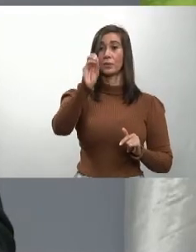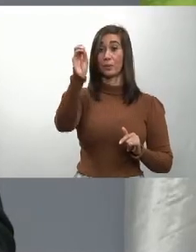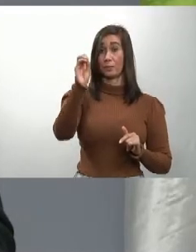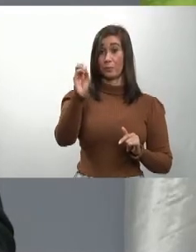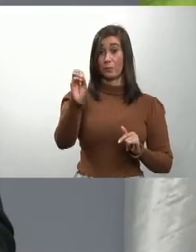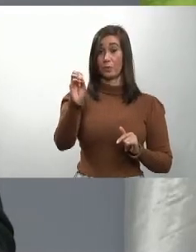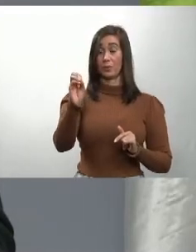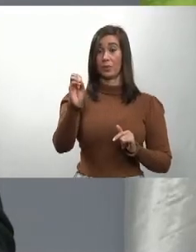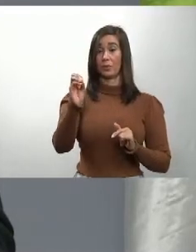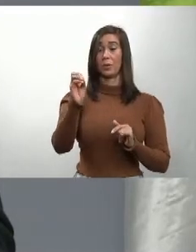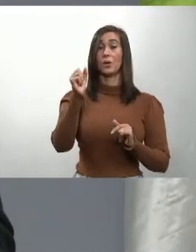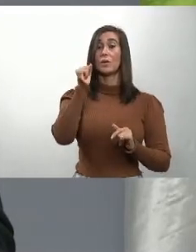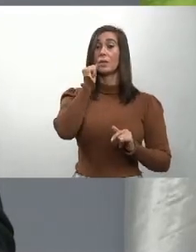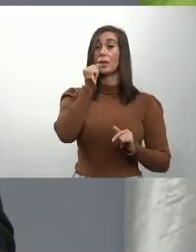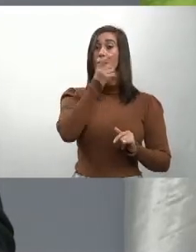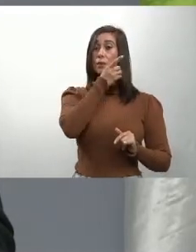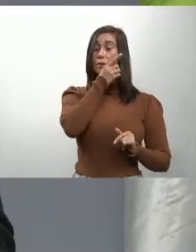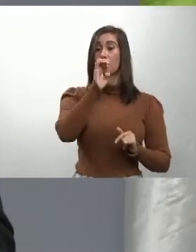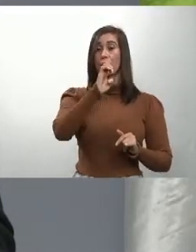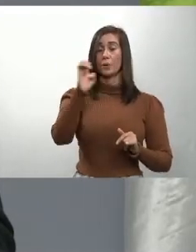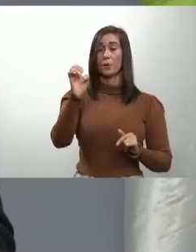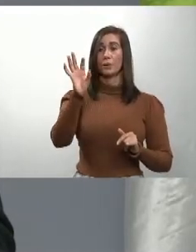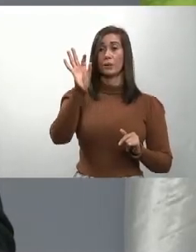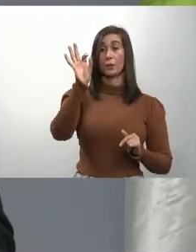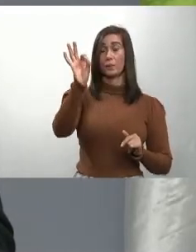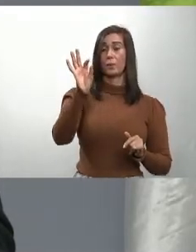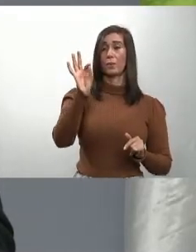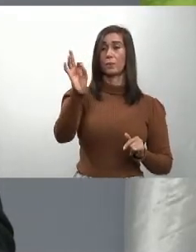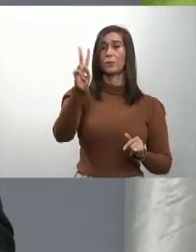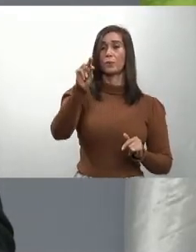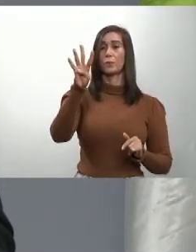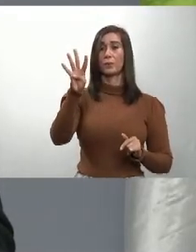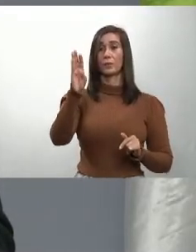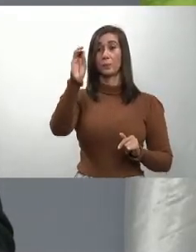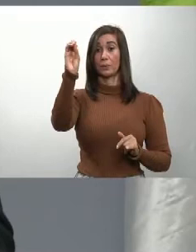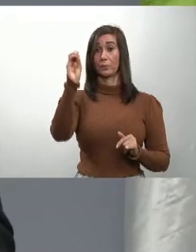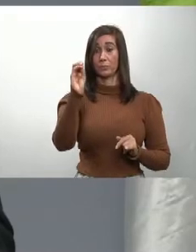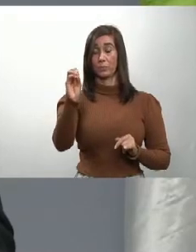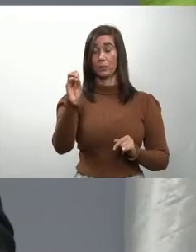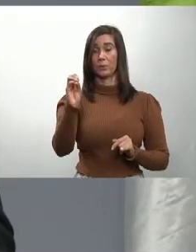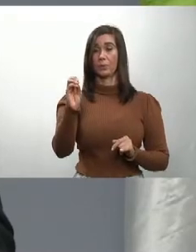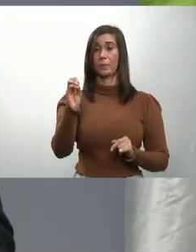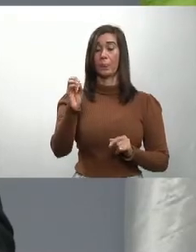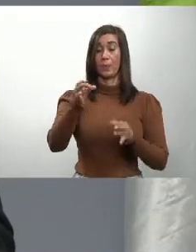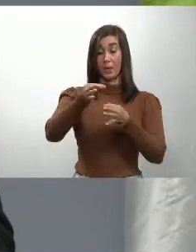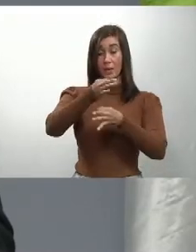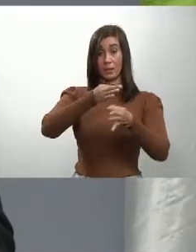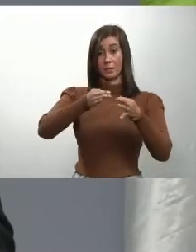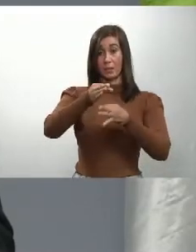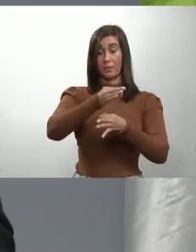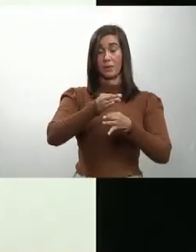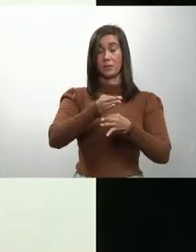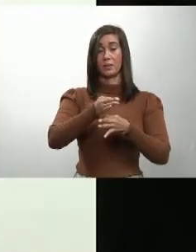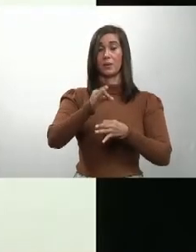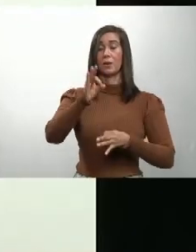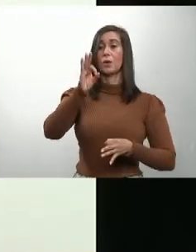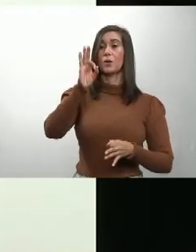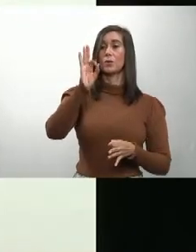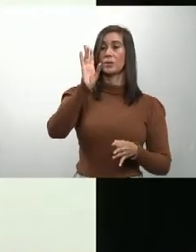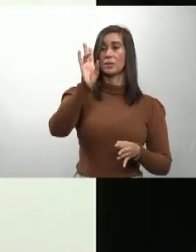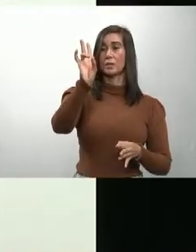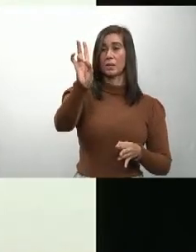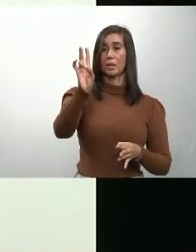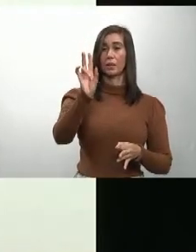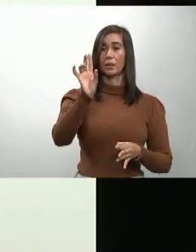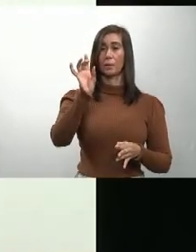Santo Domingo Oeste, 9.24%. San Francisco de Macorís, 7